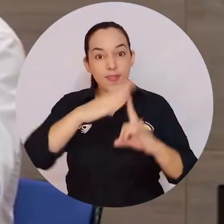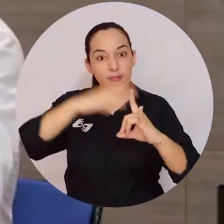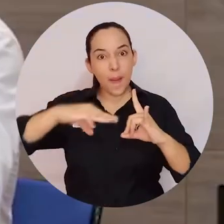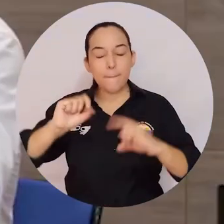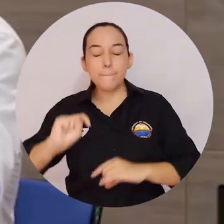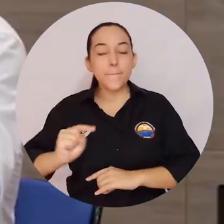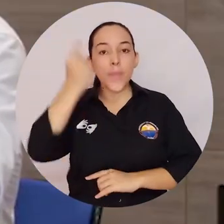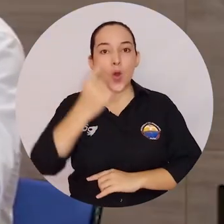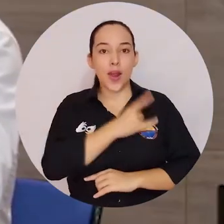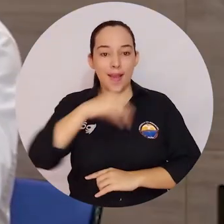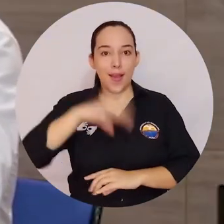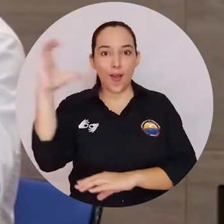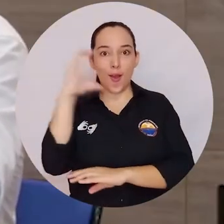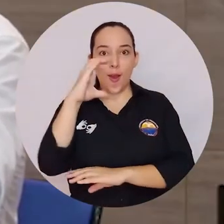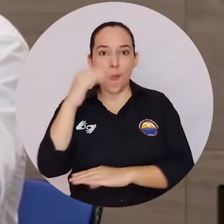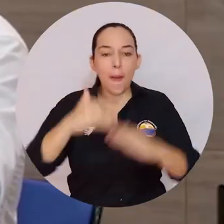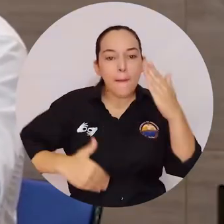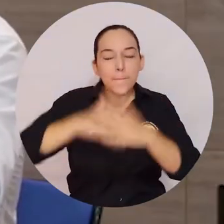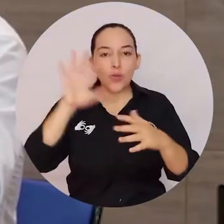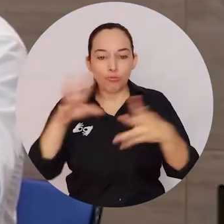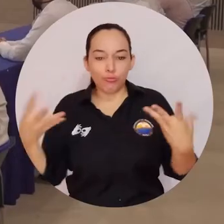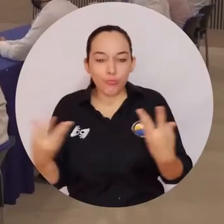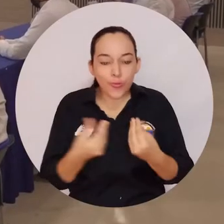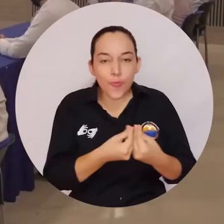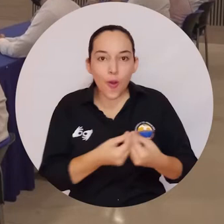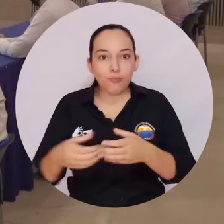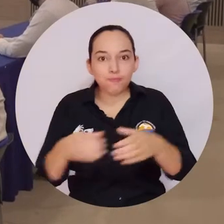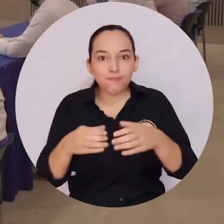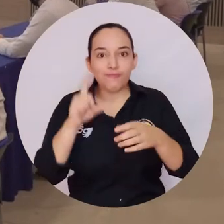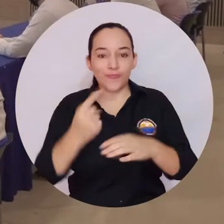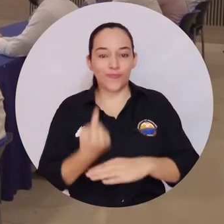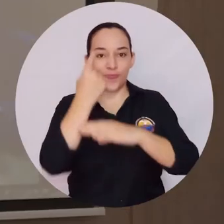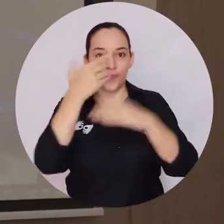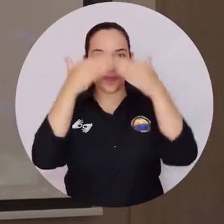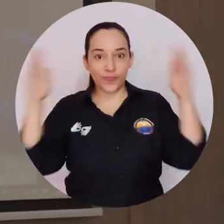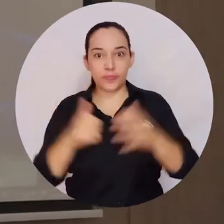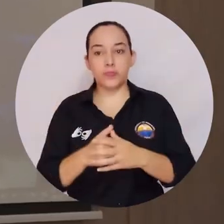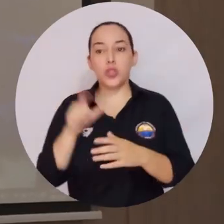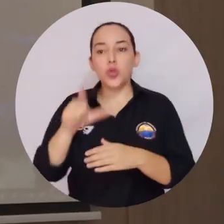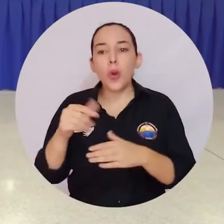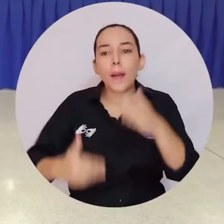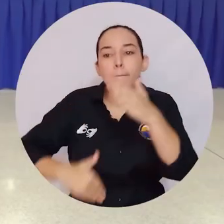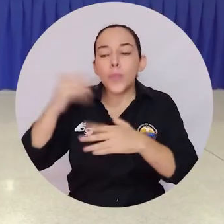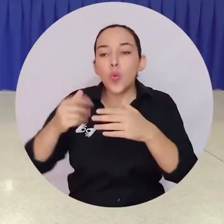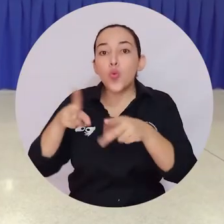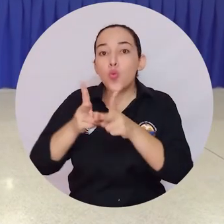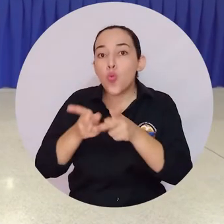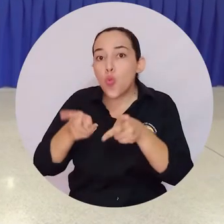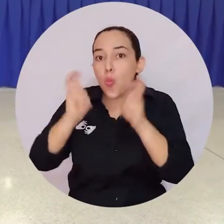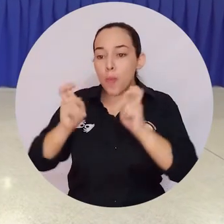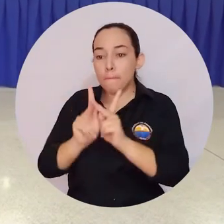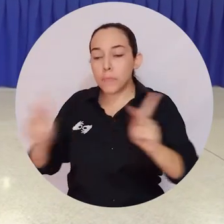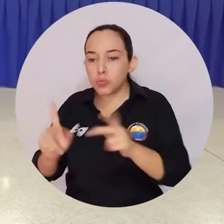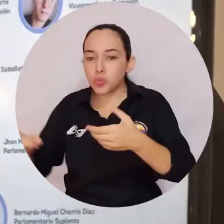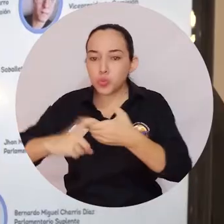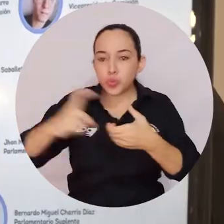Matanero, la primera universidad en Colombia que instauró los parlamentos universitarios. En la ceremonia se dictó una capacitación para los nuevos miembros y se realizó la conformación